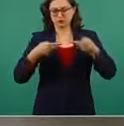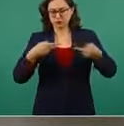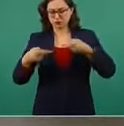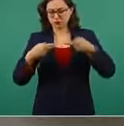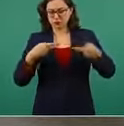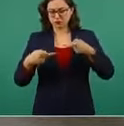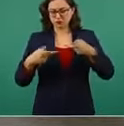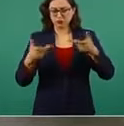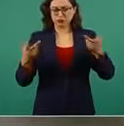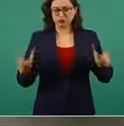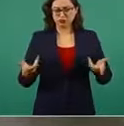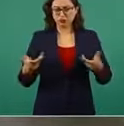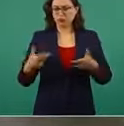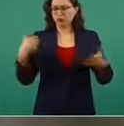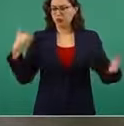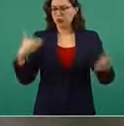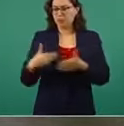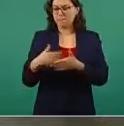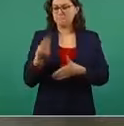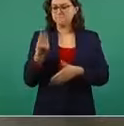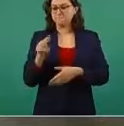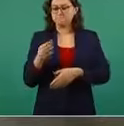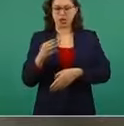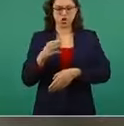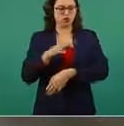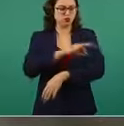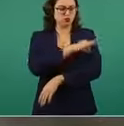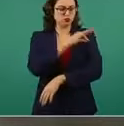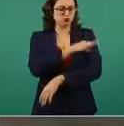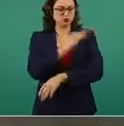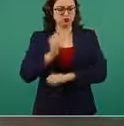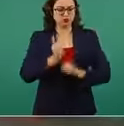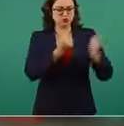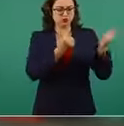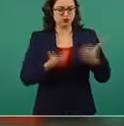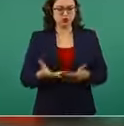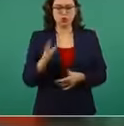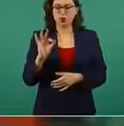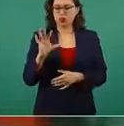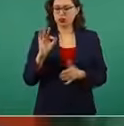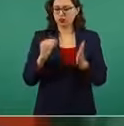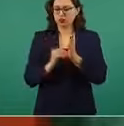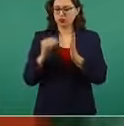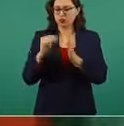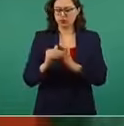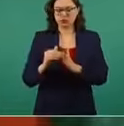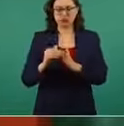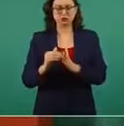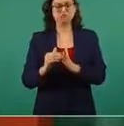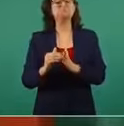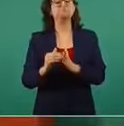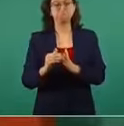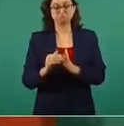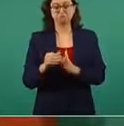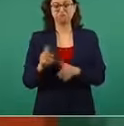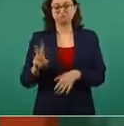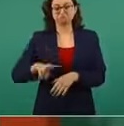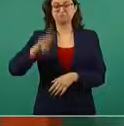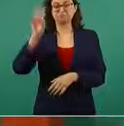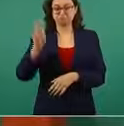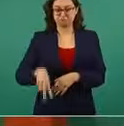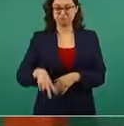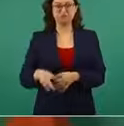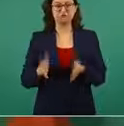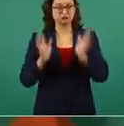millones de dosis y hoy se tienen ya las